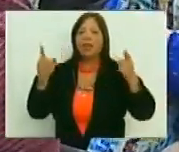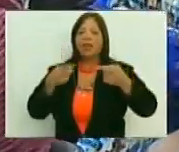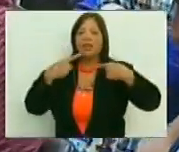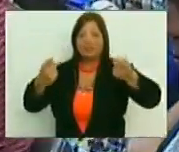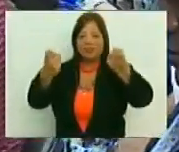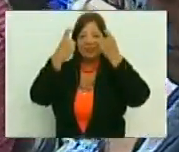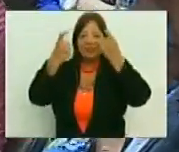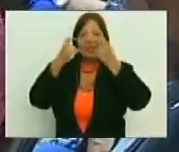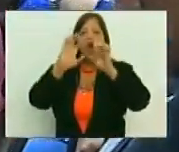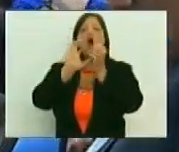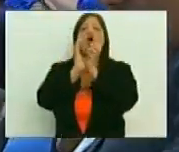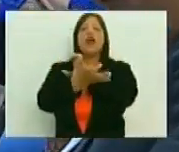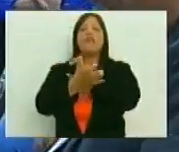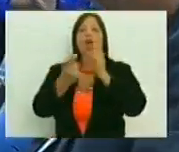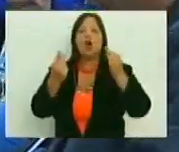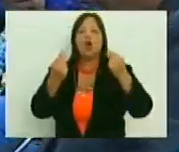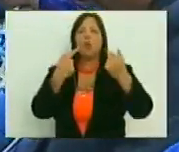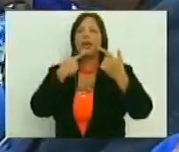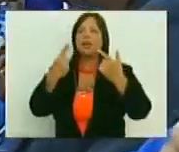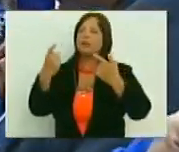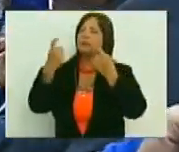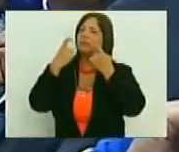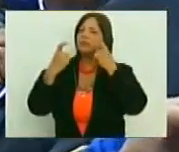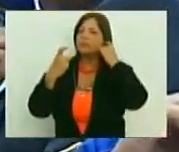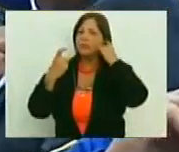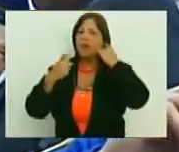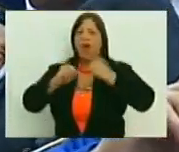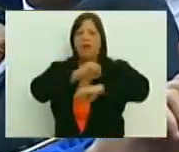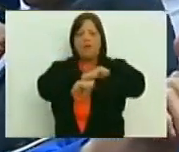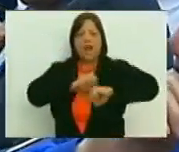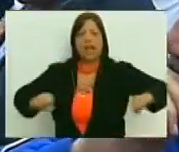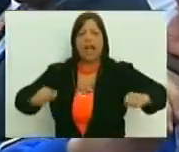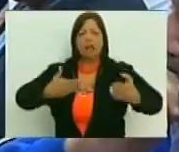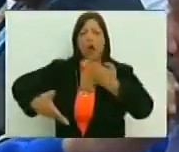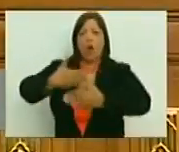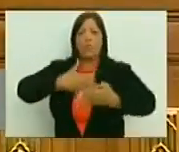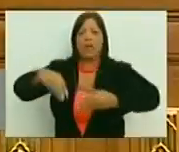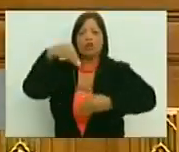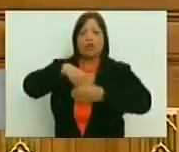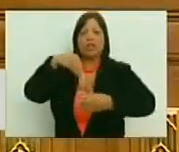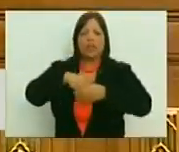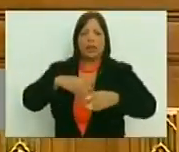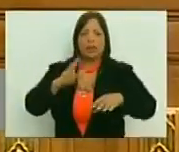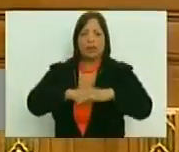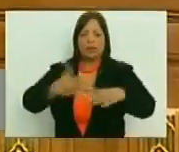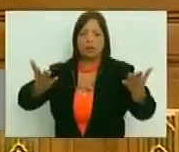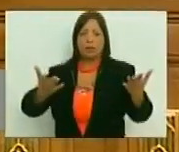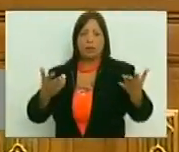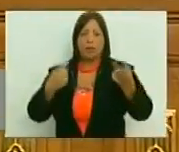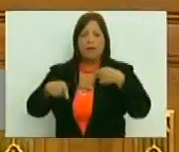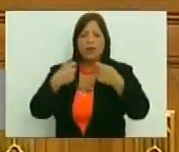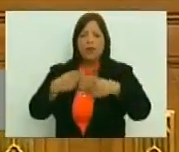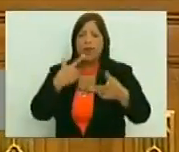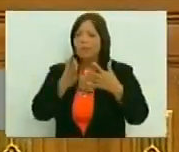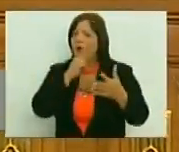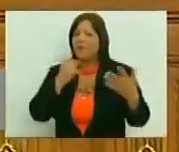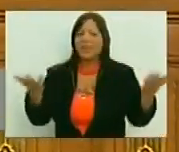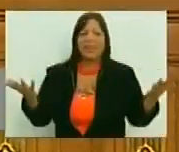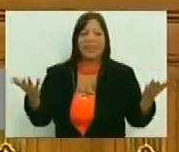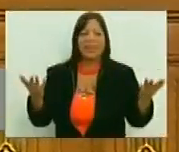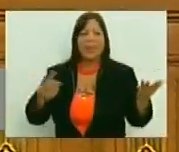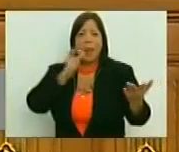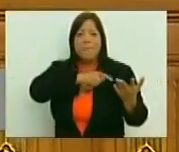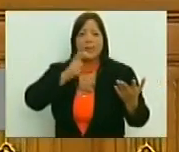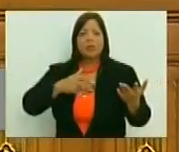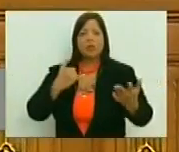geografía económica, que decían, que el fracaso del comercio interno, eso, bueno, porque no había nada que venderle a la gente, la